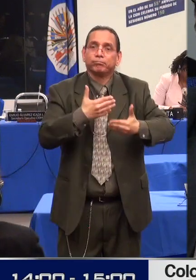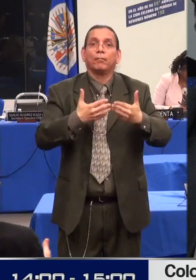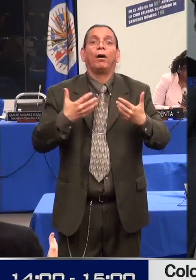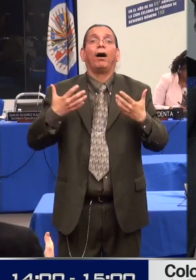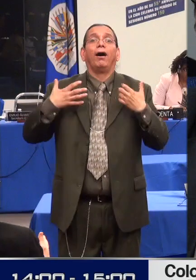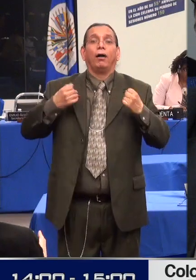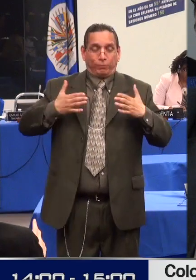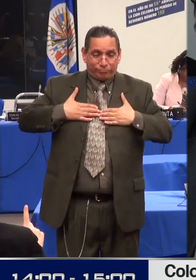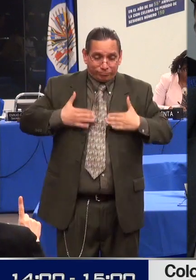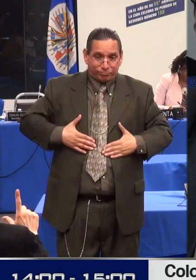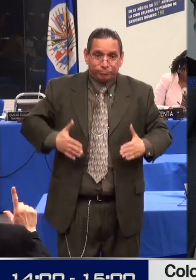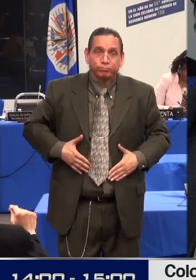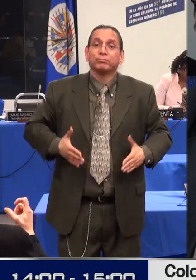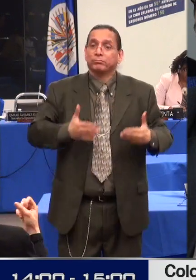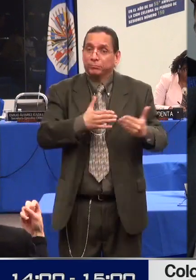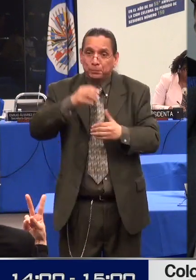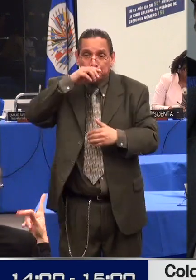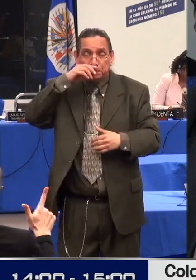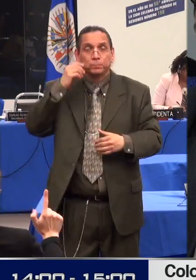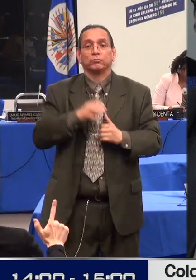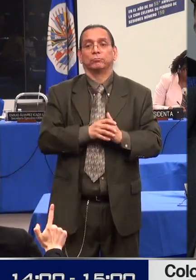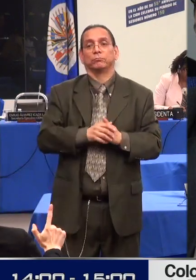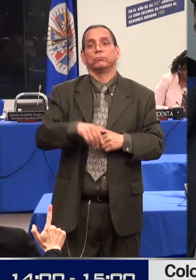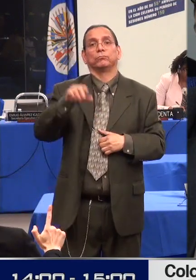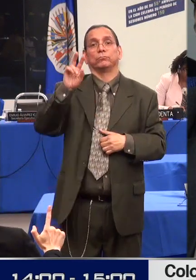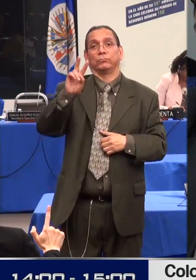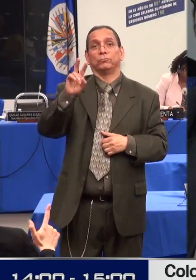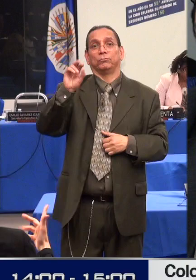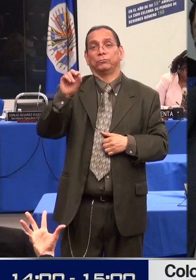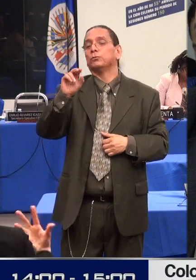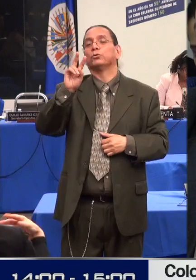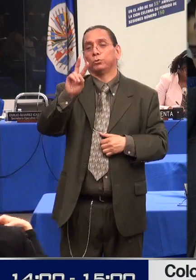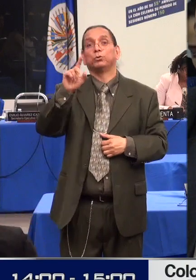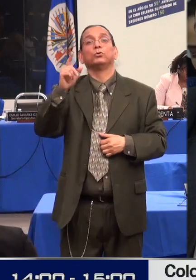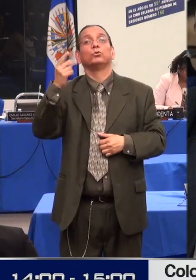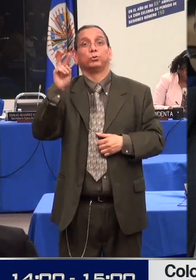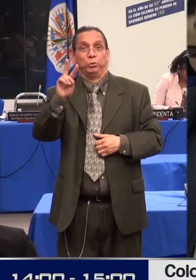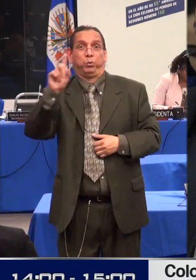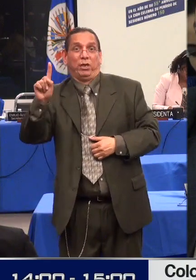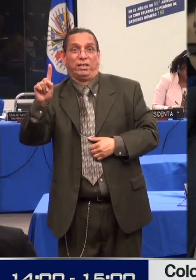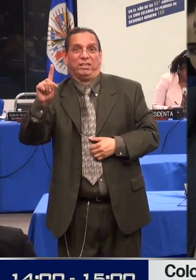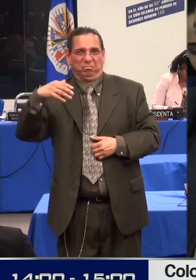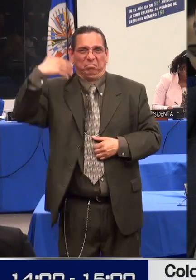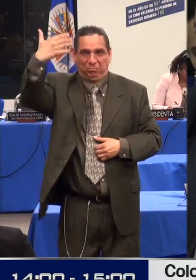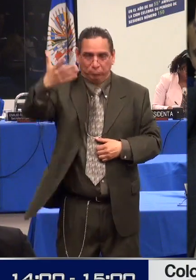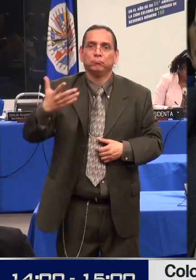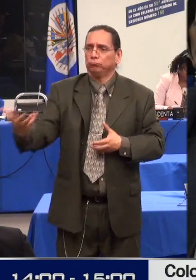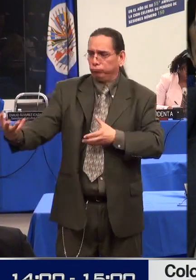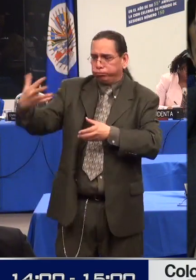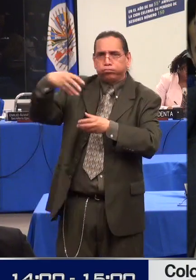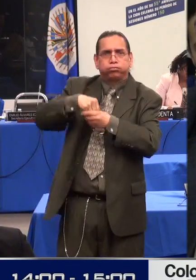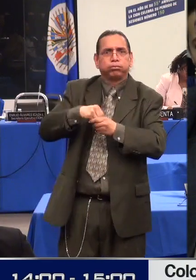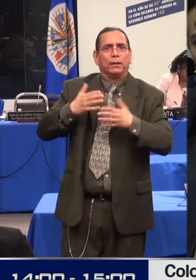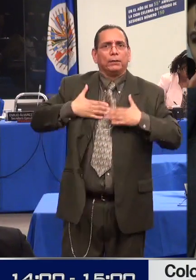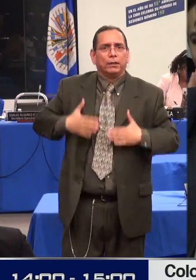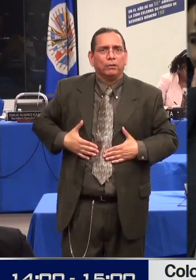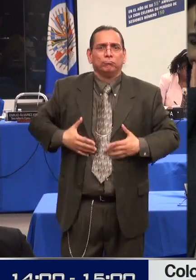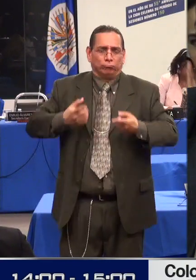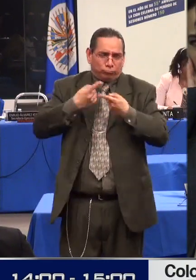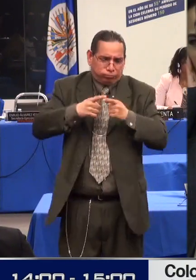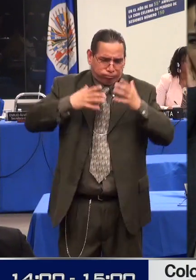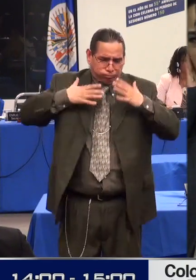incluyendo entre otras una dimensión prioritaria en salud sexual y reproductiva y una dimensión transversal en discapacidad.